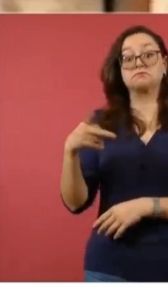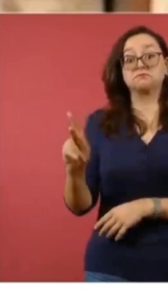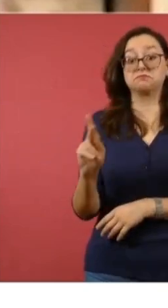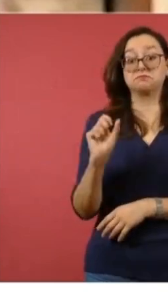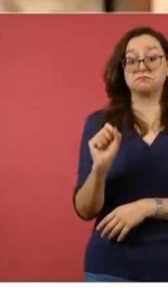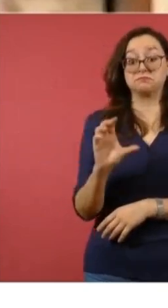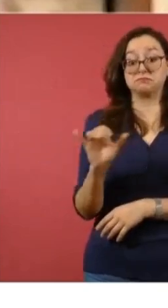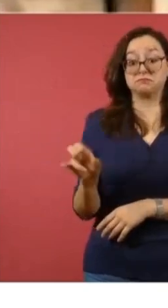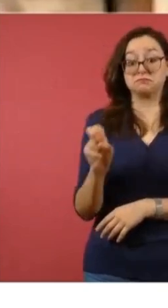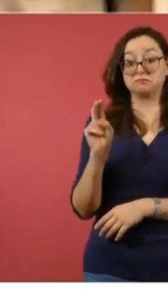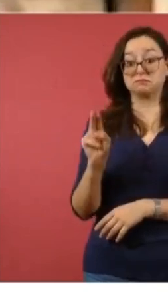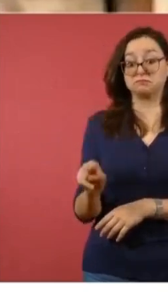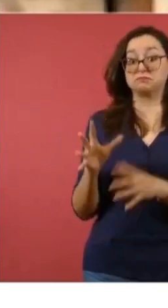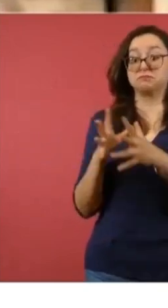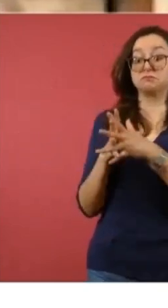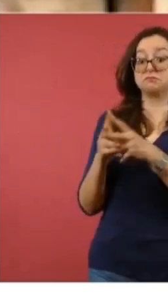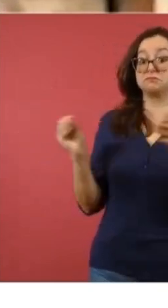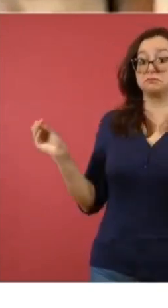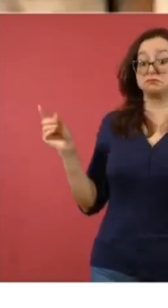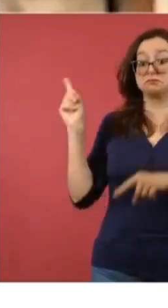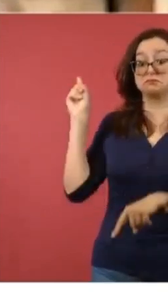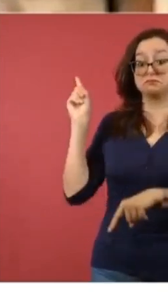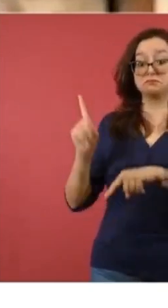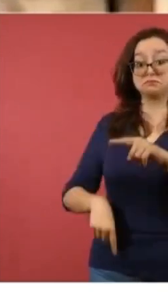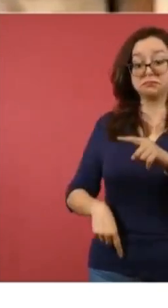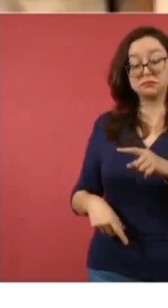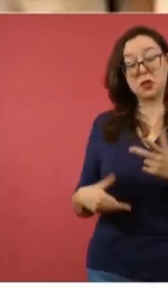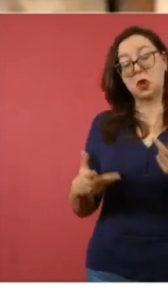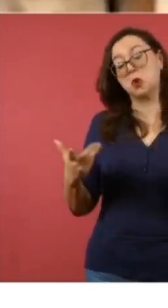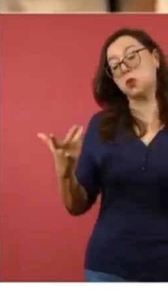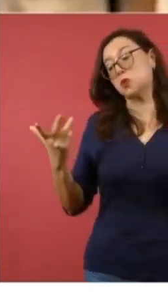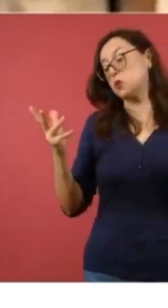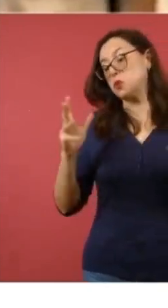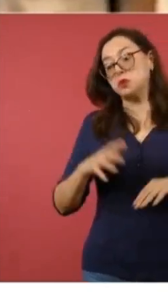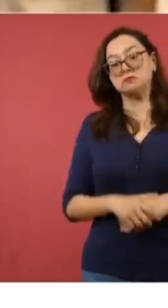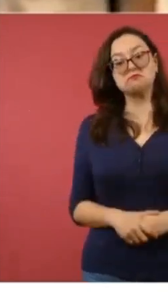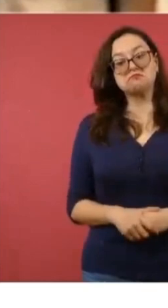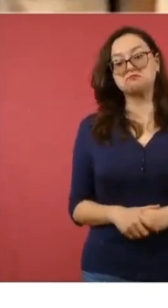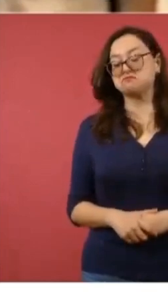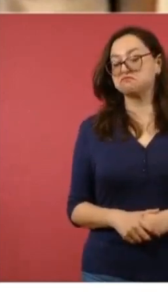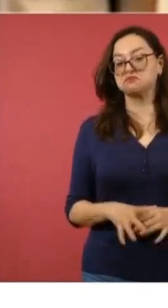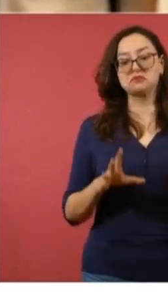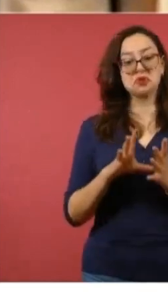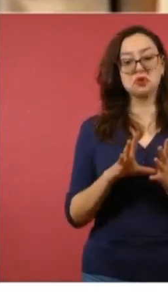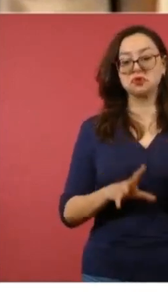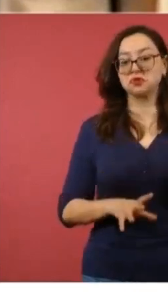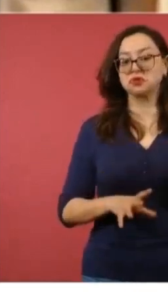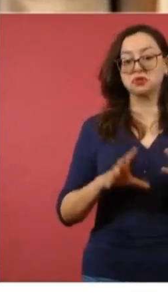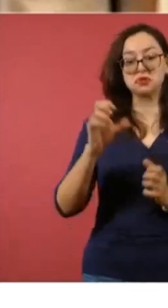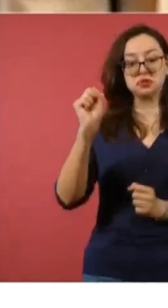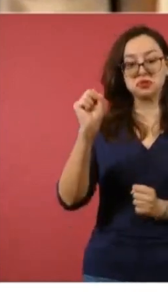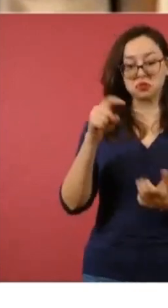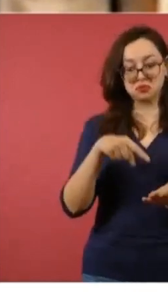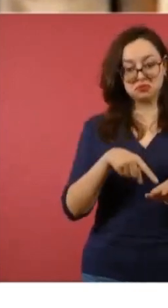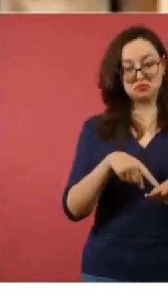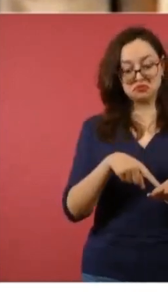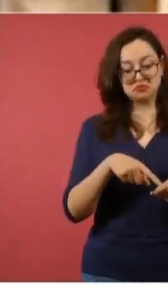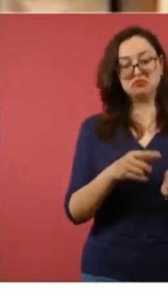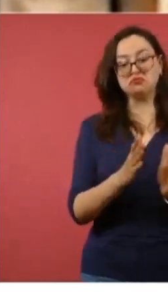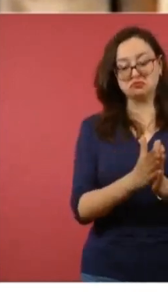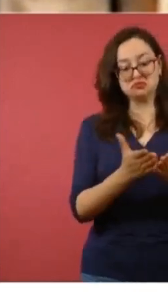Independiente no hay remedio. La Constitución podrá ser un libro bonito,